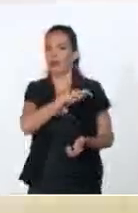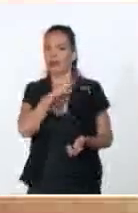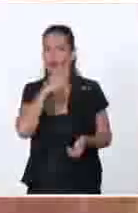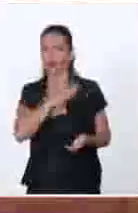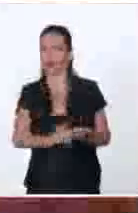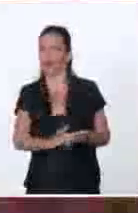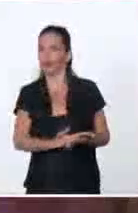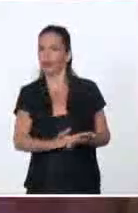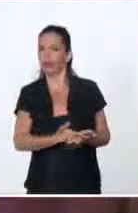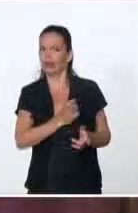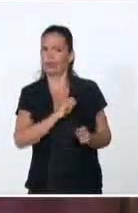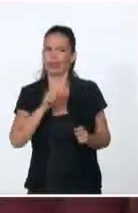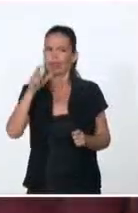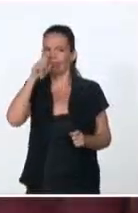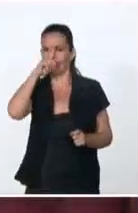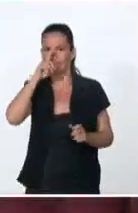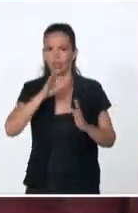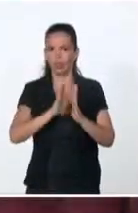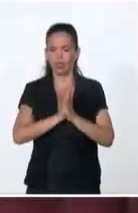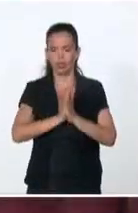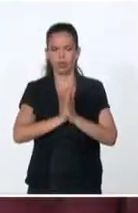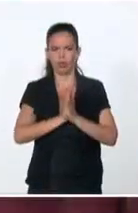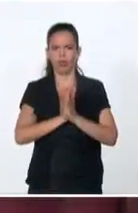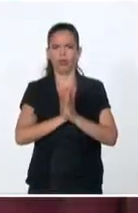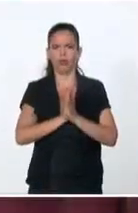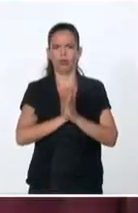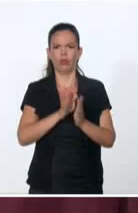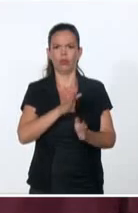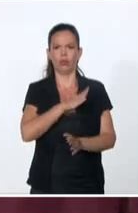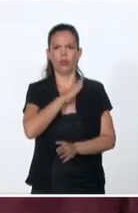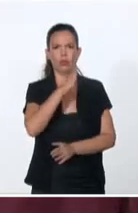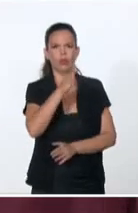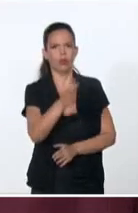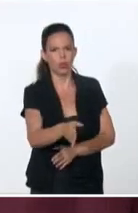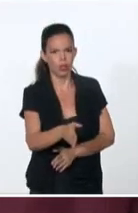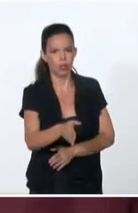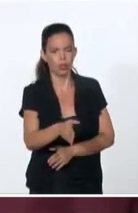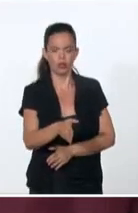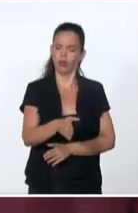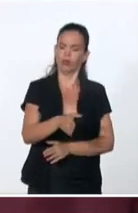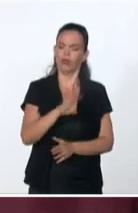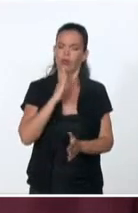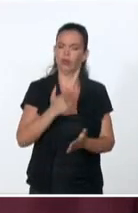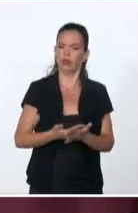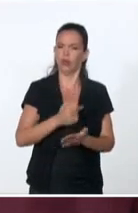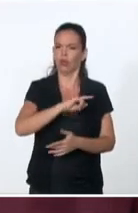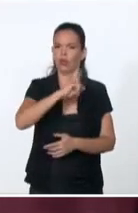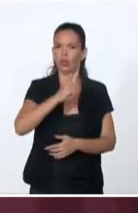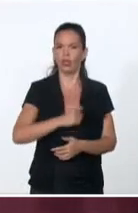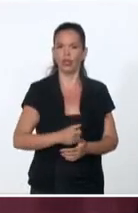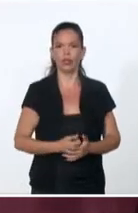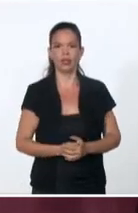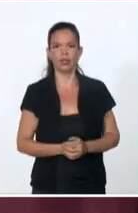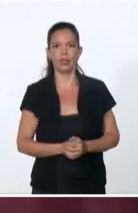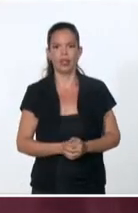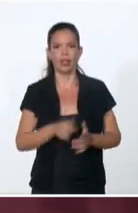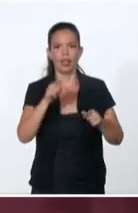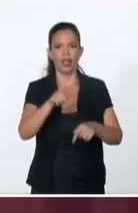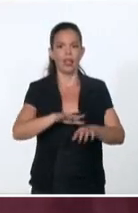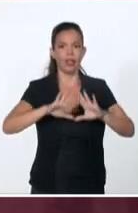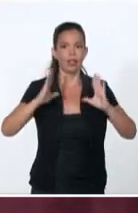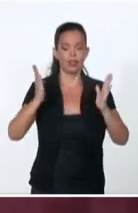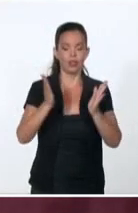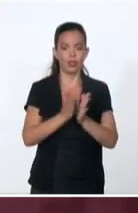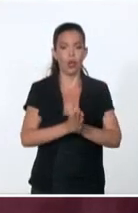las autoridades españolas envían por los principales encartados. Perucho Figueredo es interrogado y reconoce que